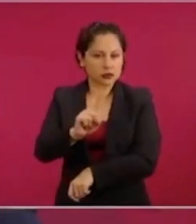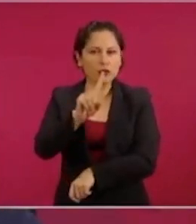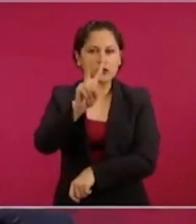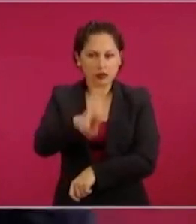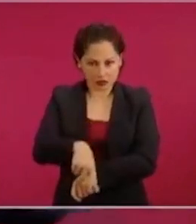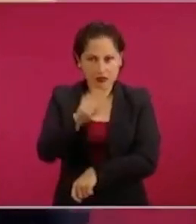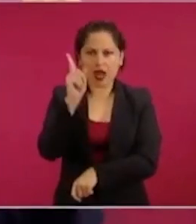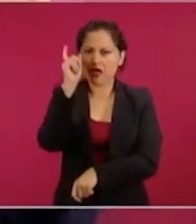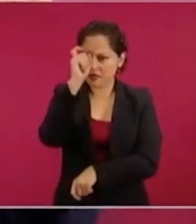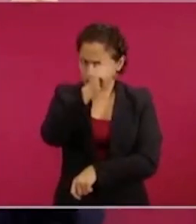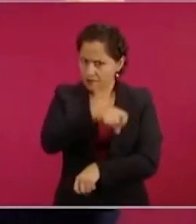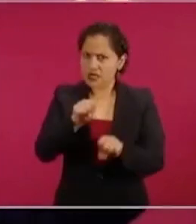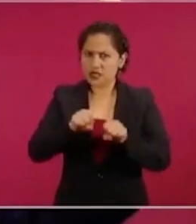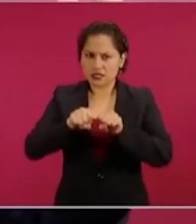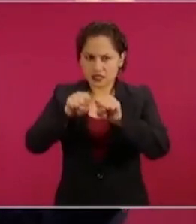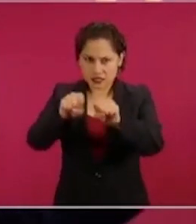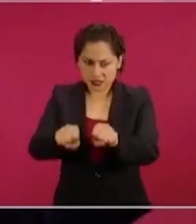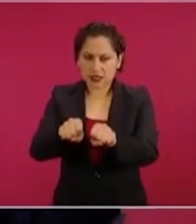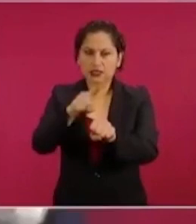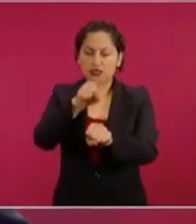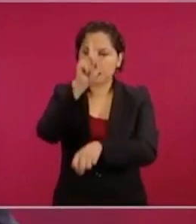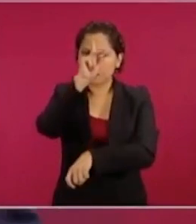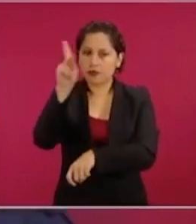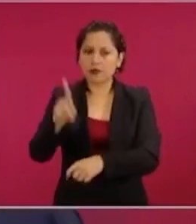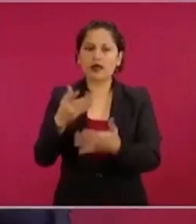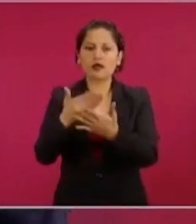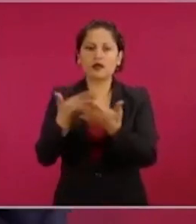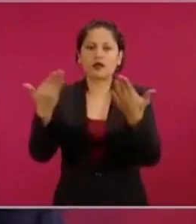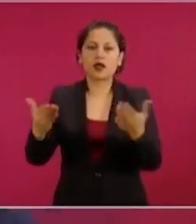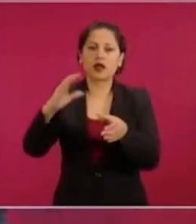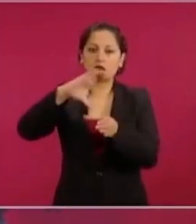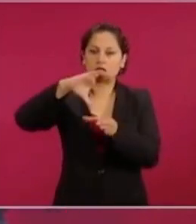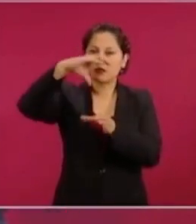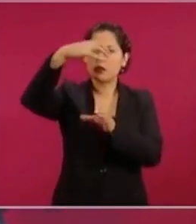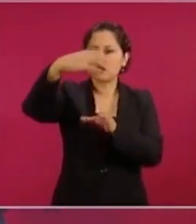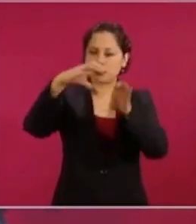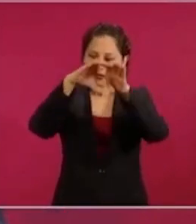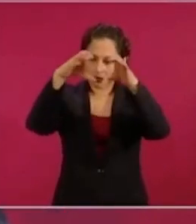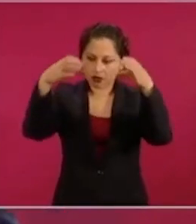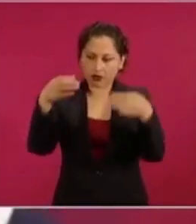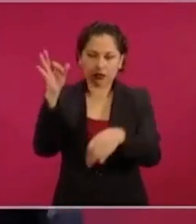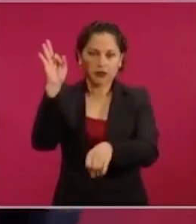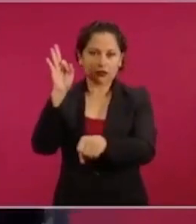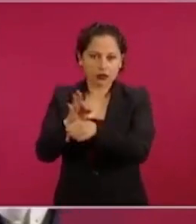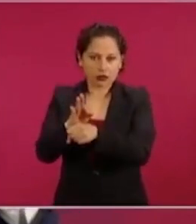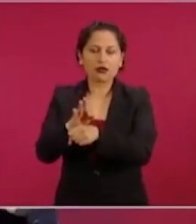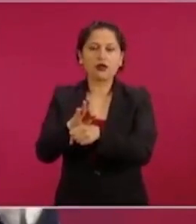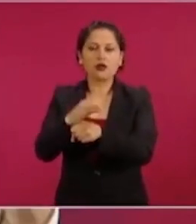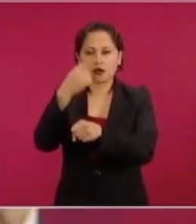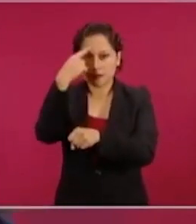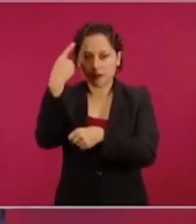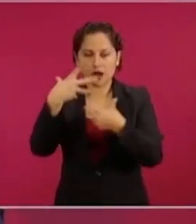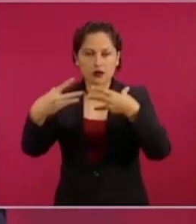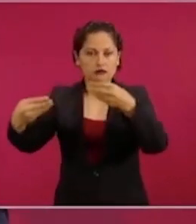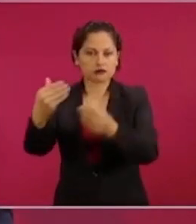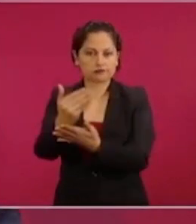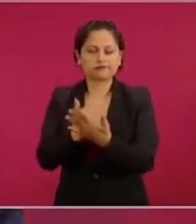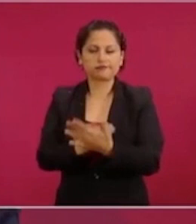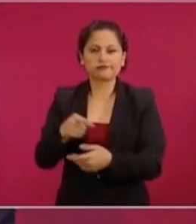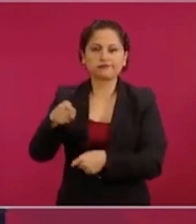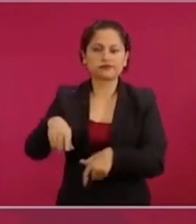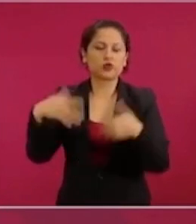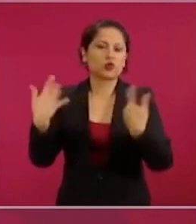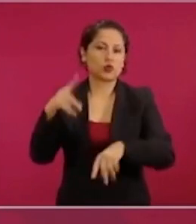imagínenselas con una cápsula, un aditamento que es adicional y después con todo el equipo de protección personal que hace todavía más difícil.